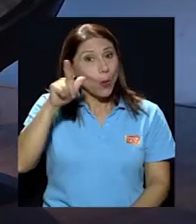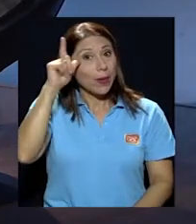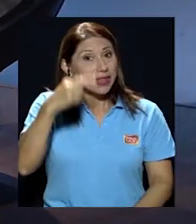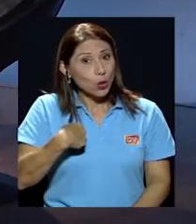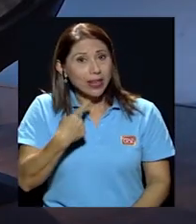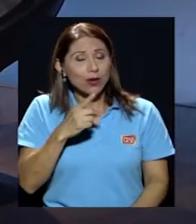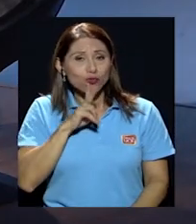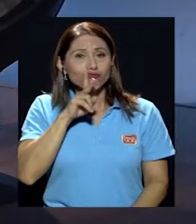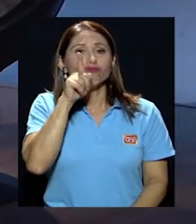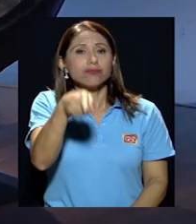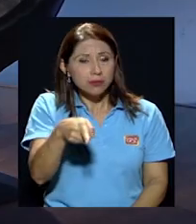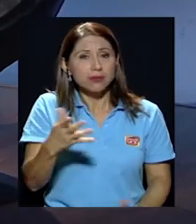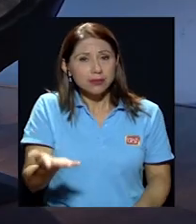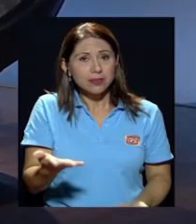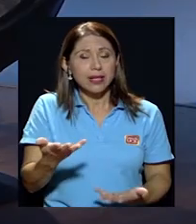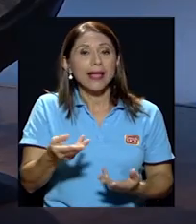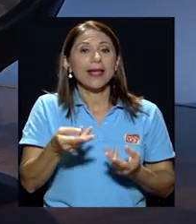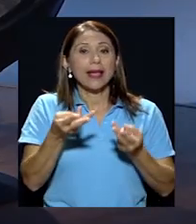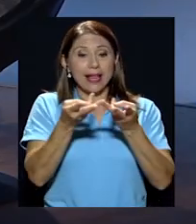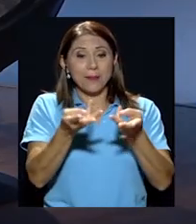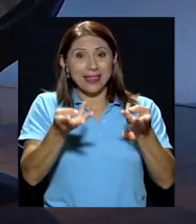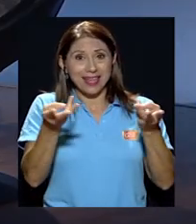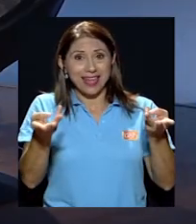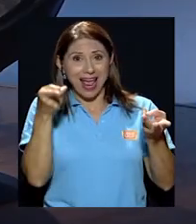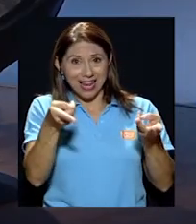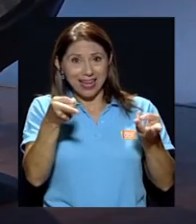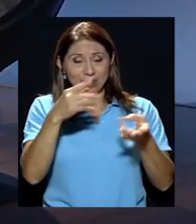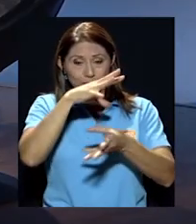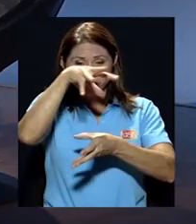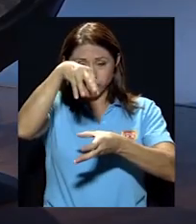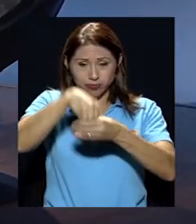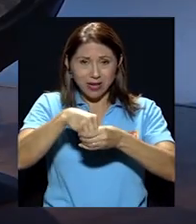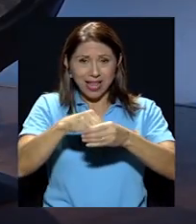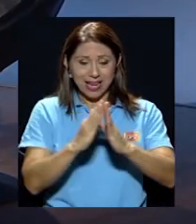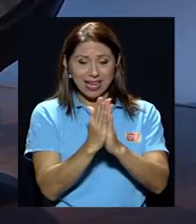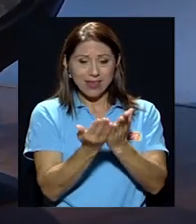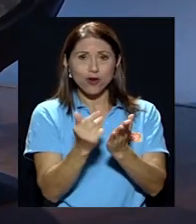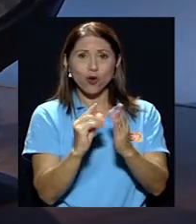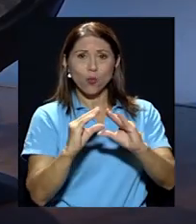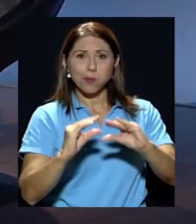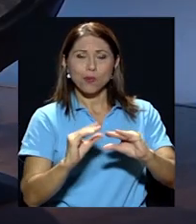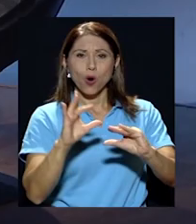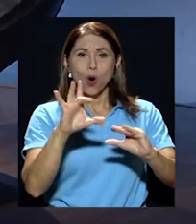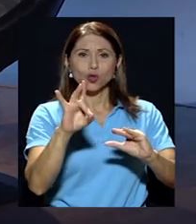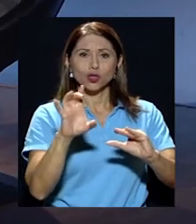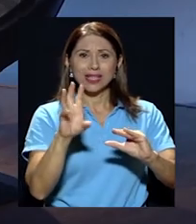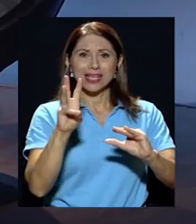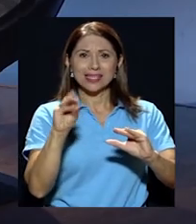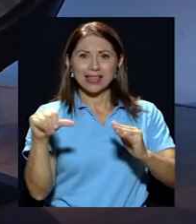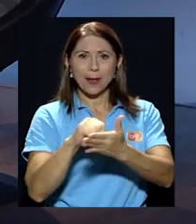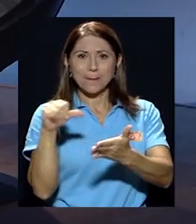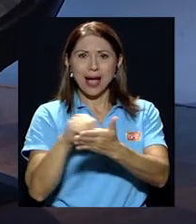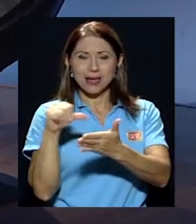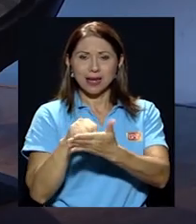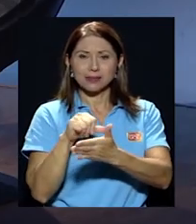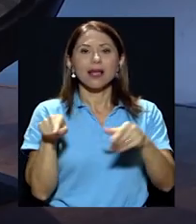que el material que está contemplado en este libro de 860 páginas también es una